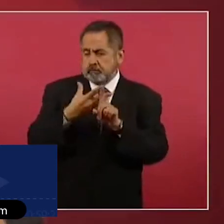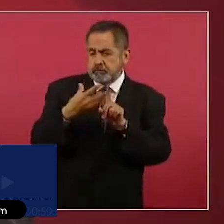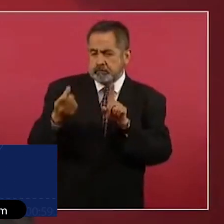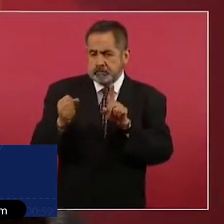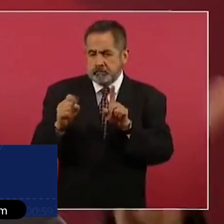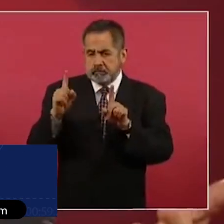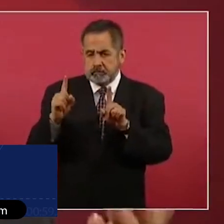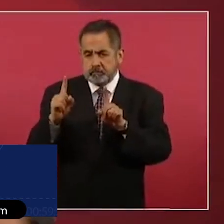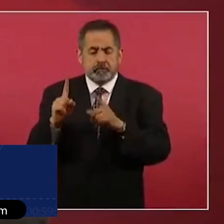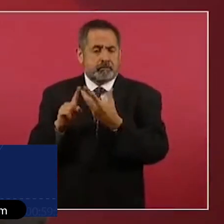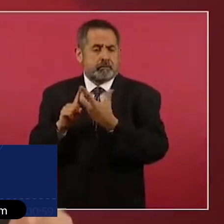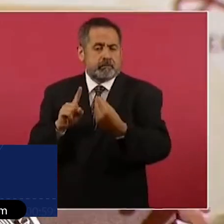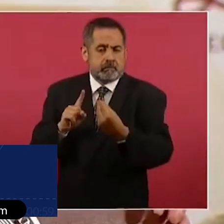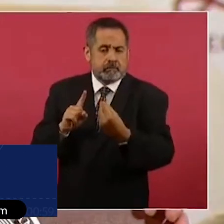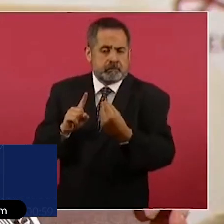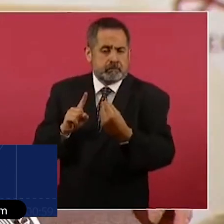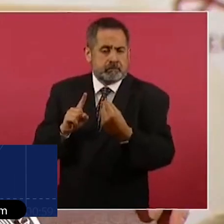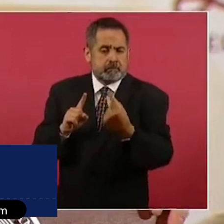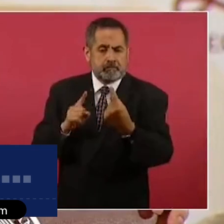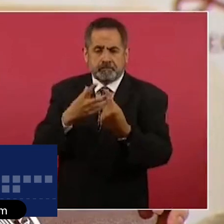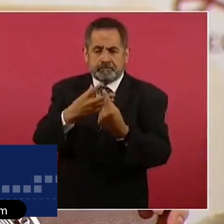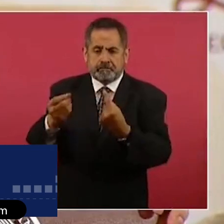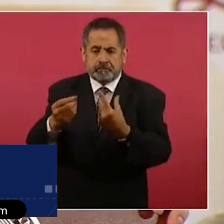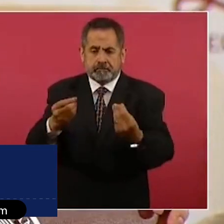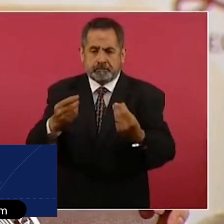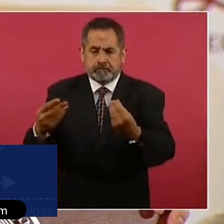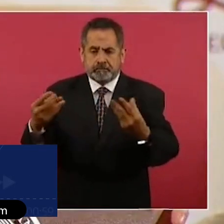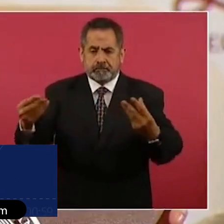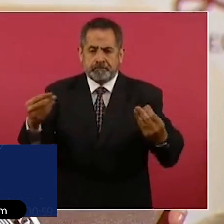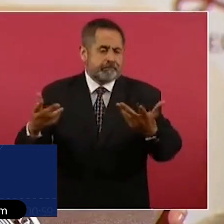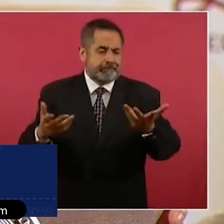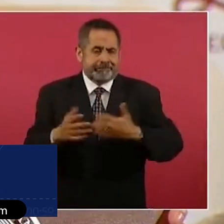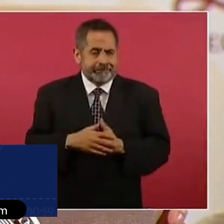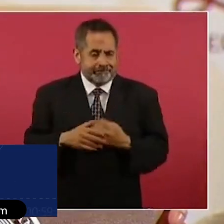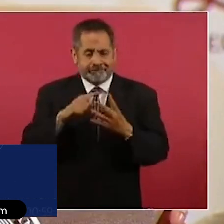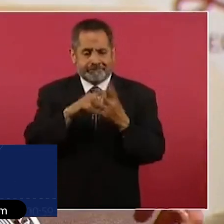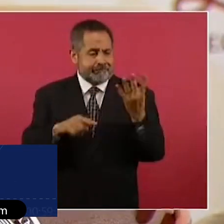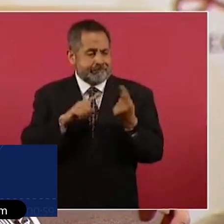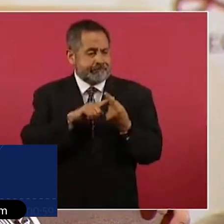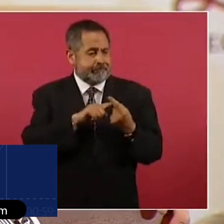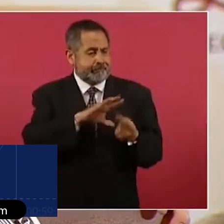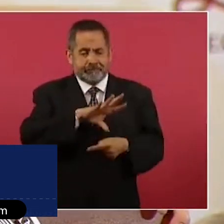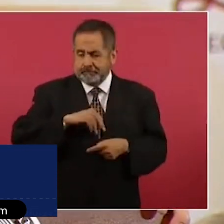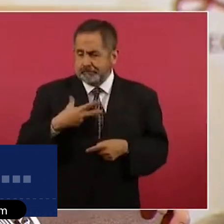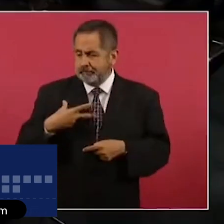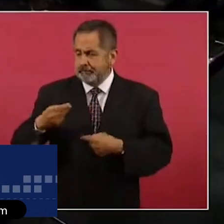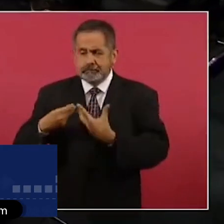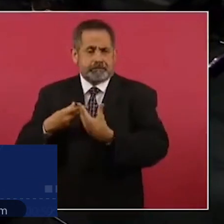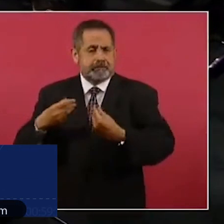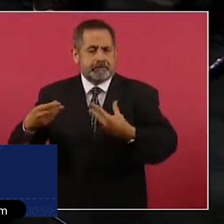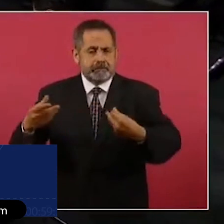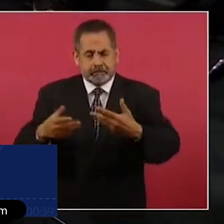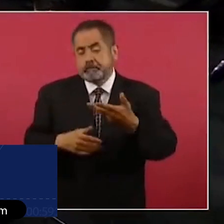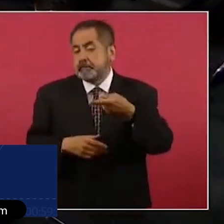De estos cinco, uno fue contagiado por otro del mismo grupo, pero no